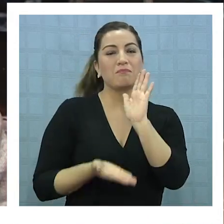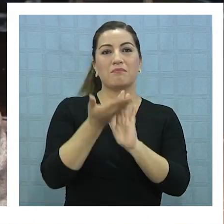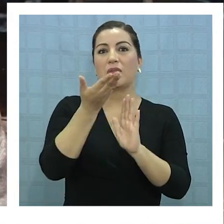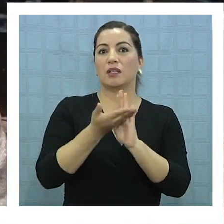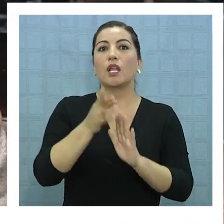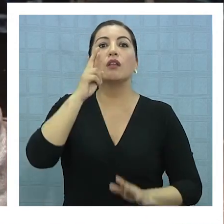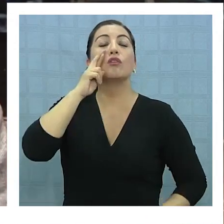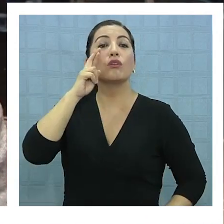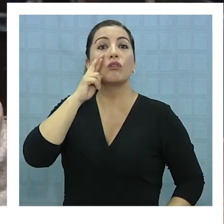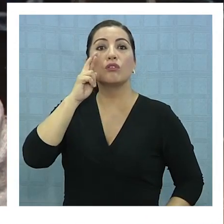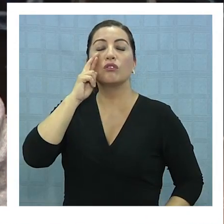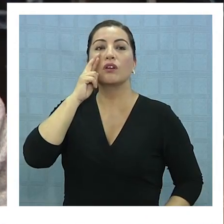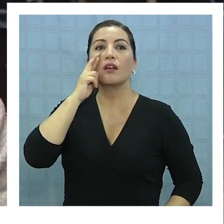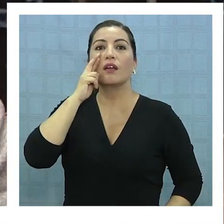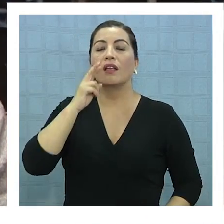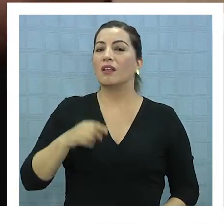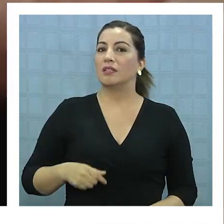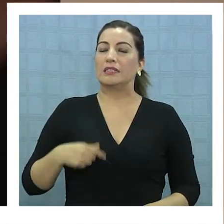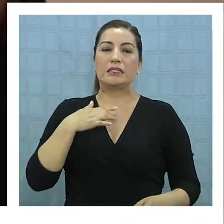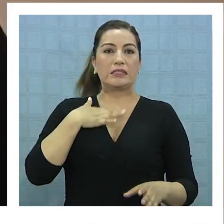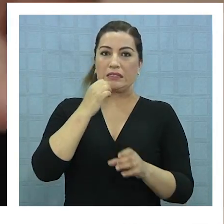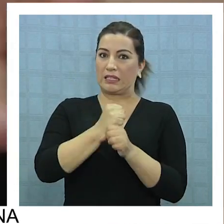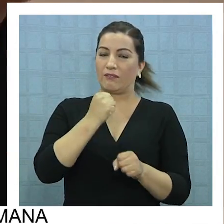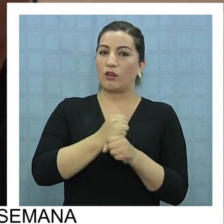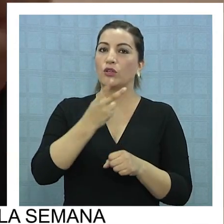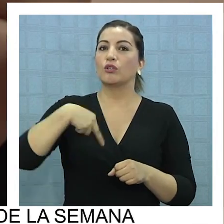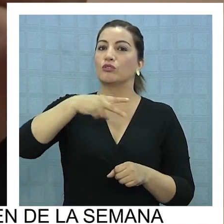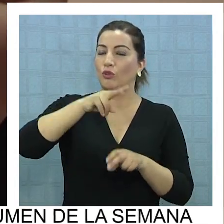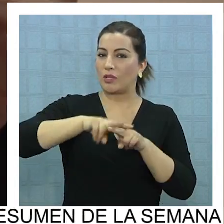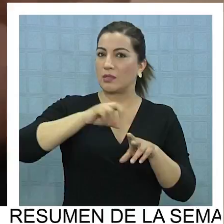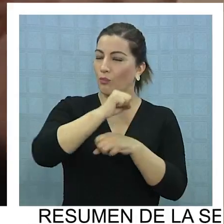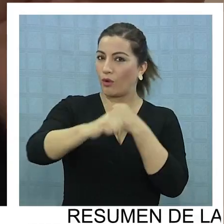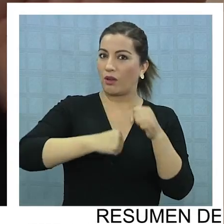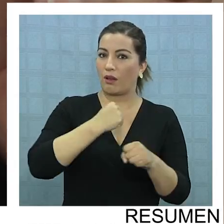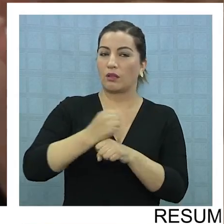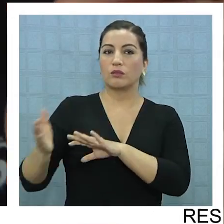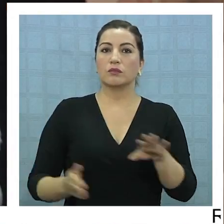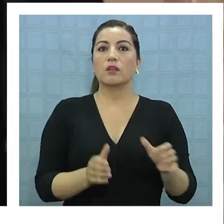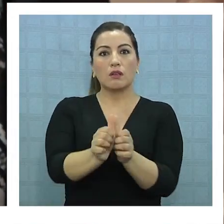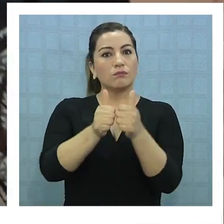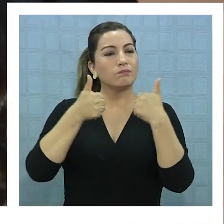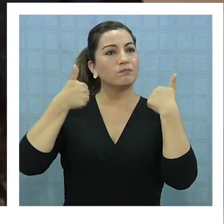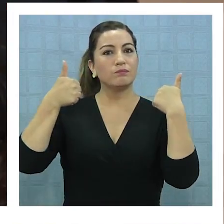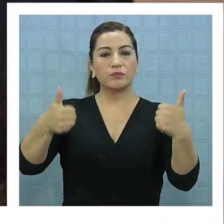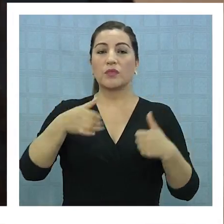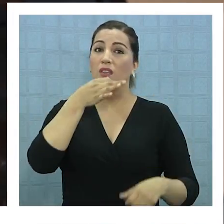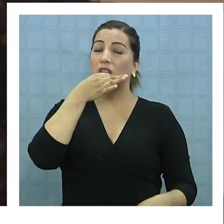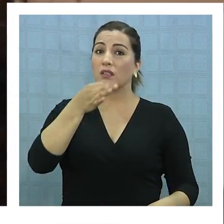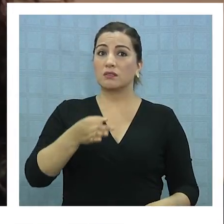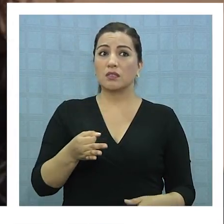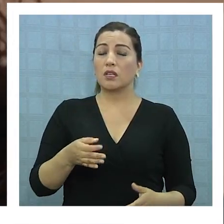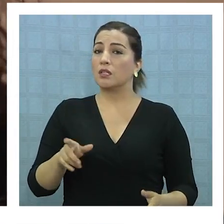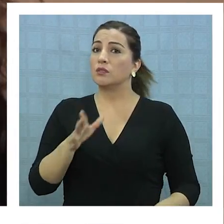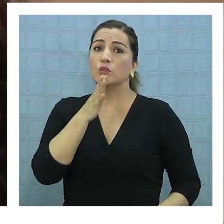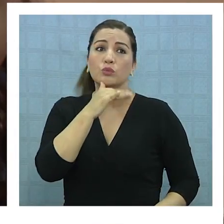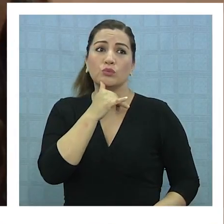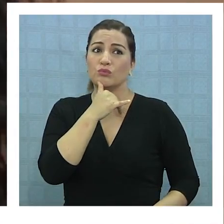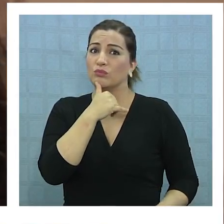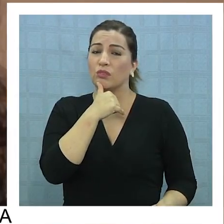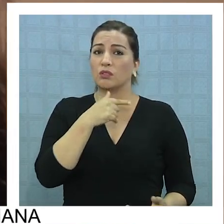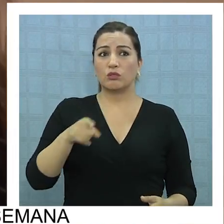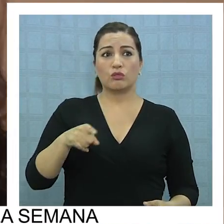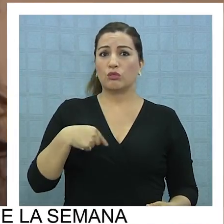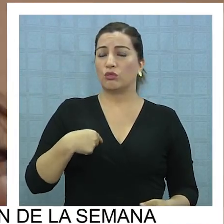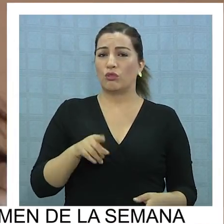forma, la función que desempeñan durante todo el año. La Autoridad Regional del Trabajo manifiesta no tener injerencia en las acciones de los trabajadores